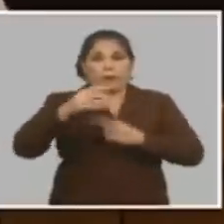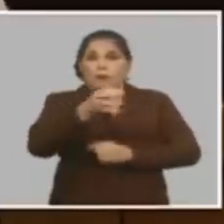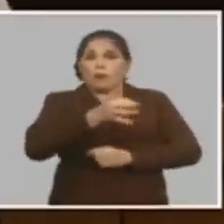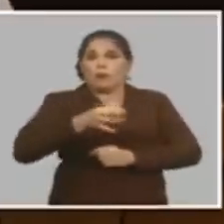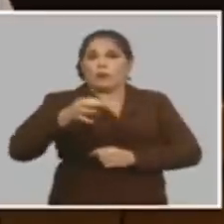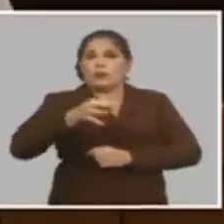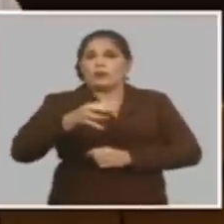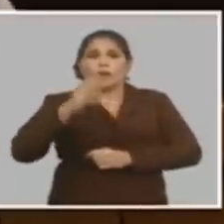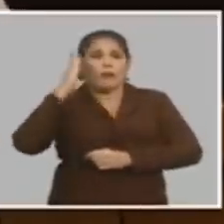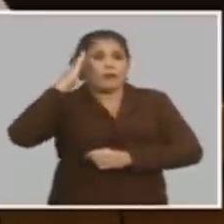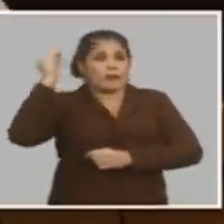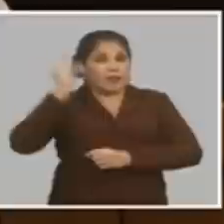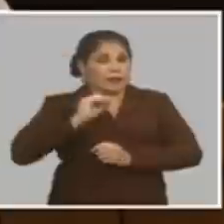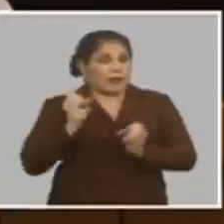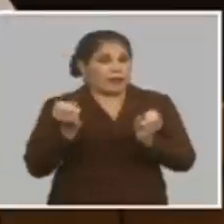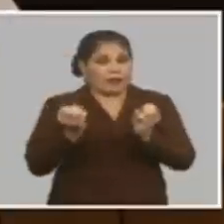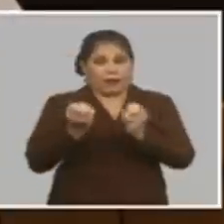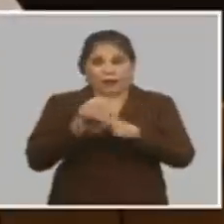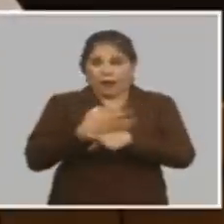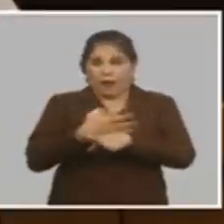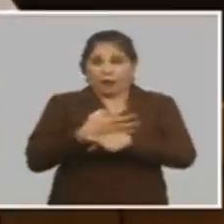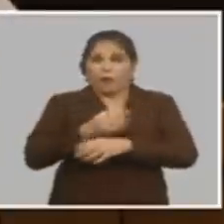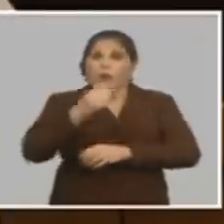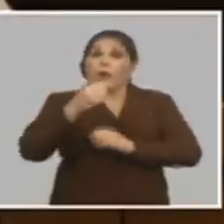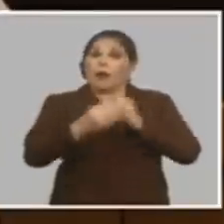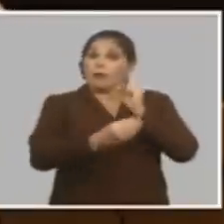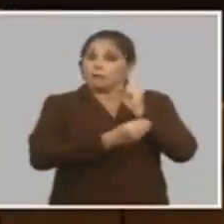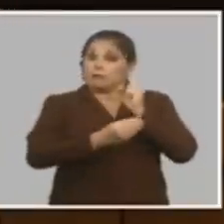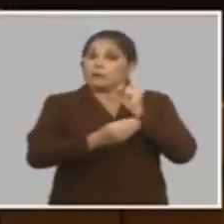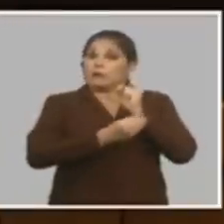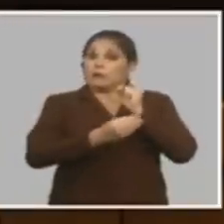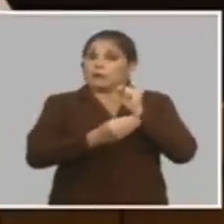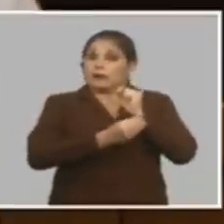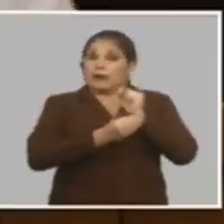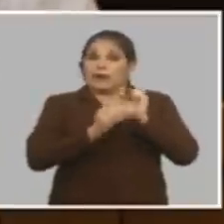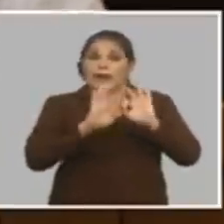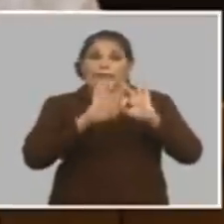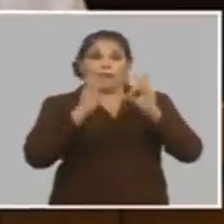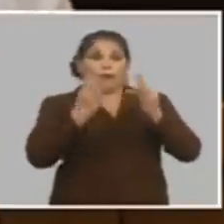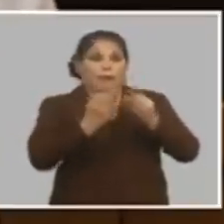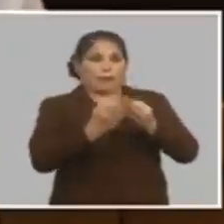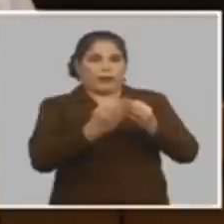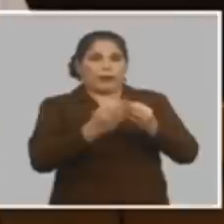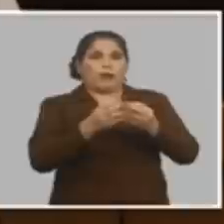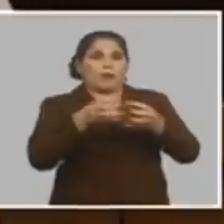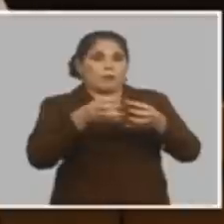municipio es tener bien clarito las potencialidades de núcleo vulnerable